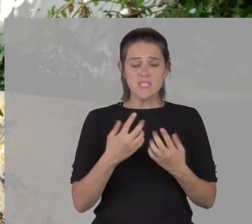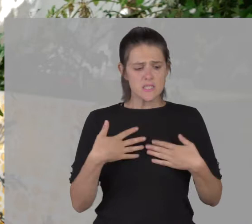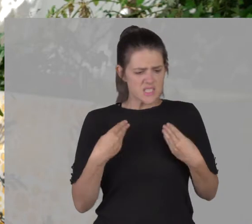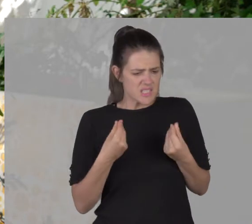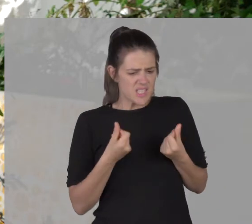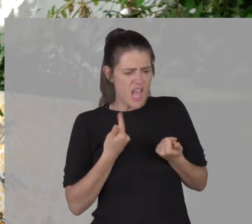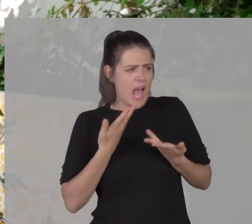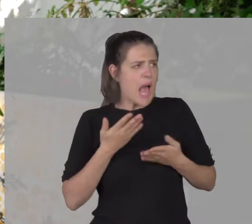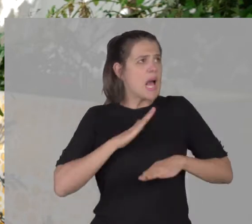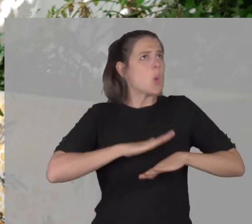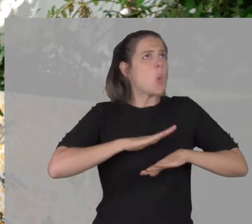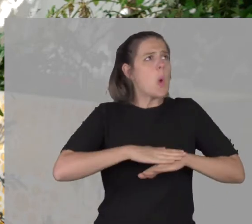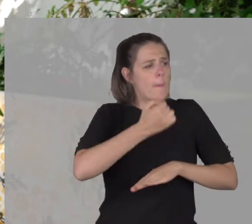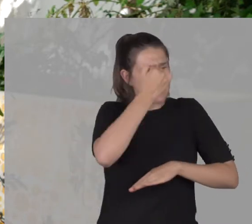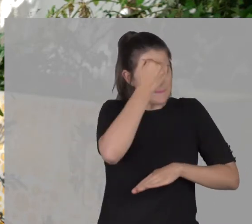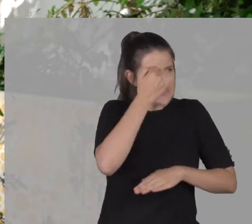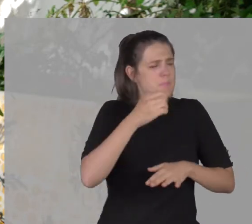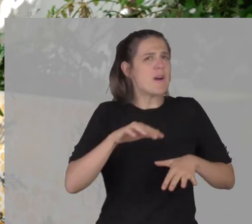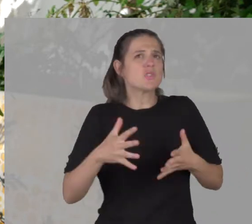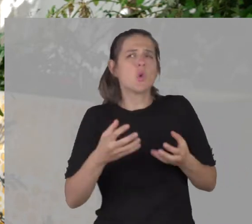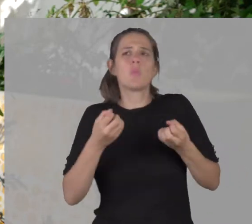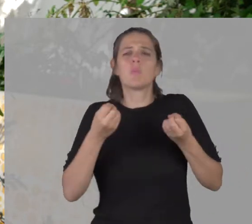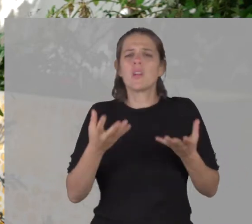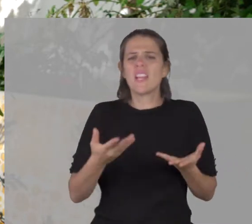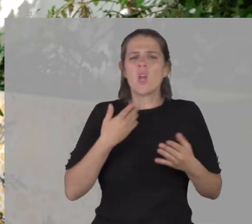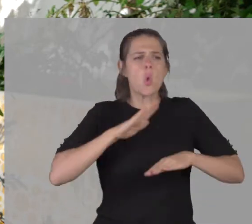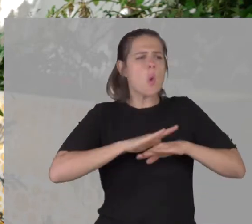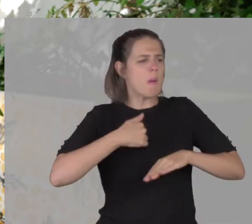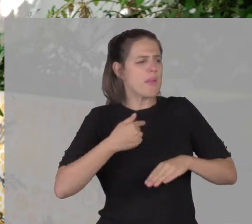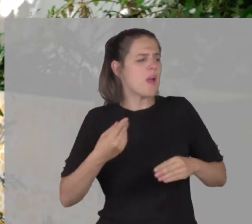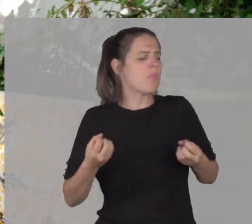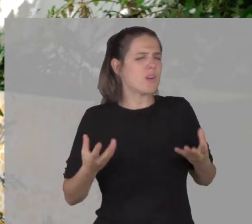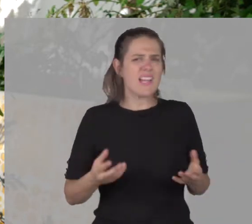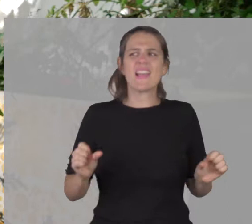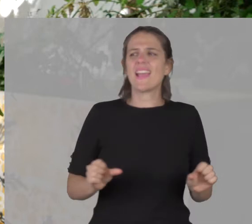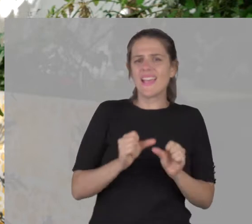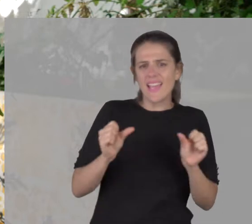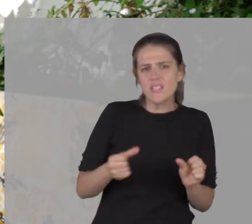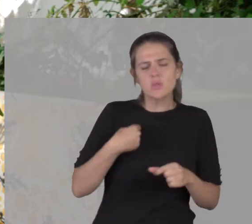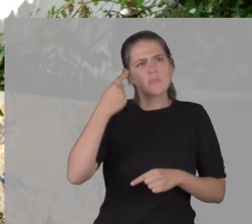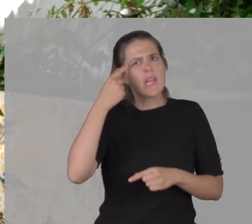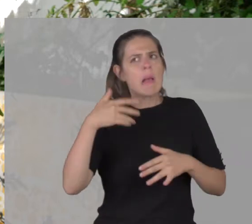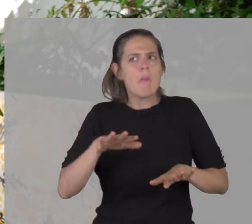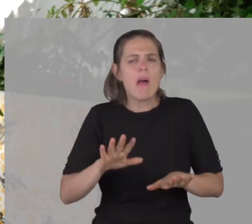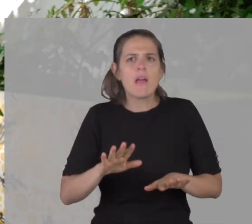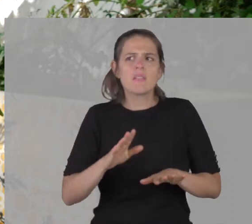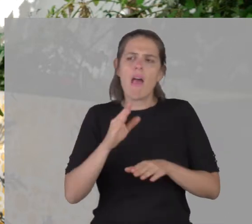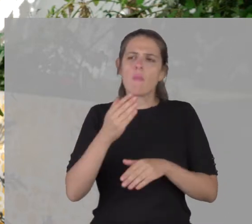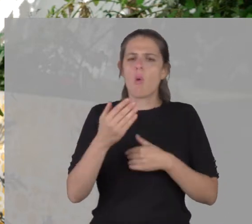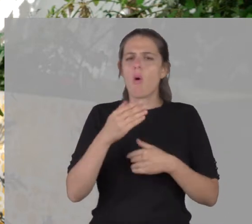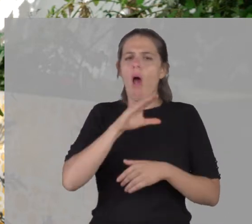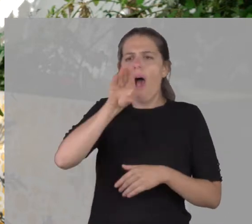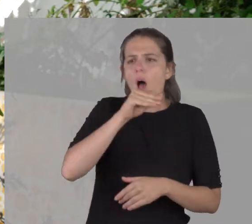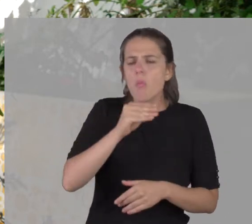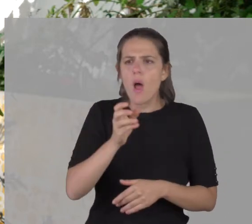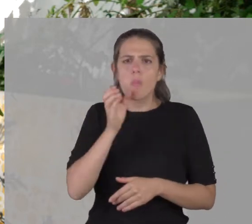cargo de conciencia y decir ¿Qué pasó? ¿Qué hicimos nosotros? ¿Habremos abordado el tema de la